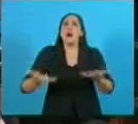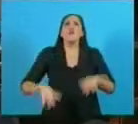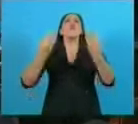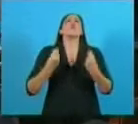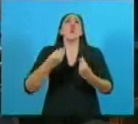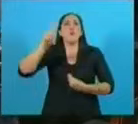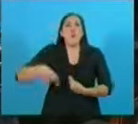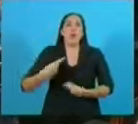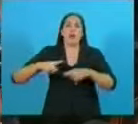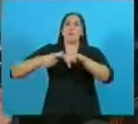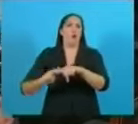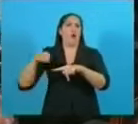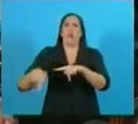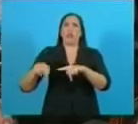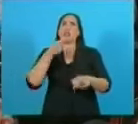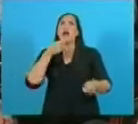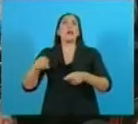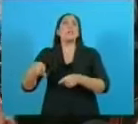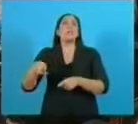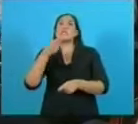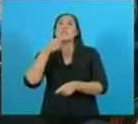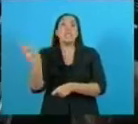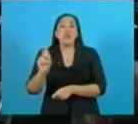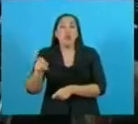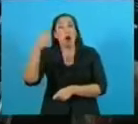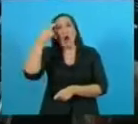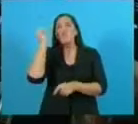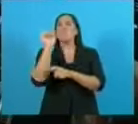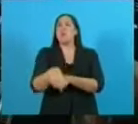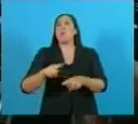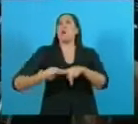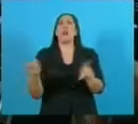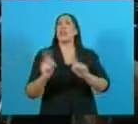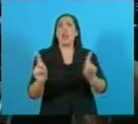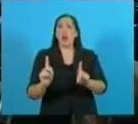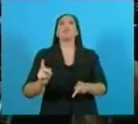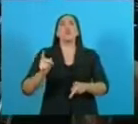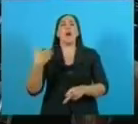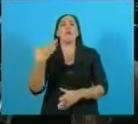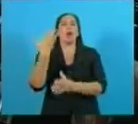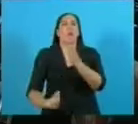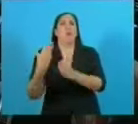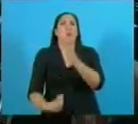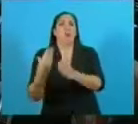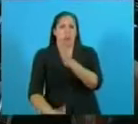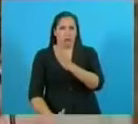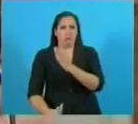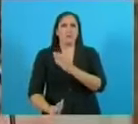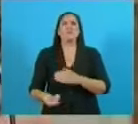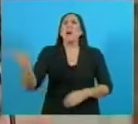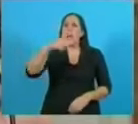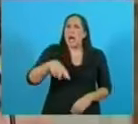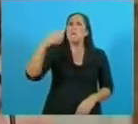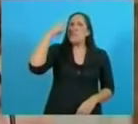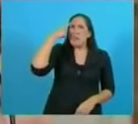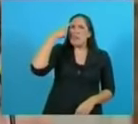¿Quién pensaba ver a un presidente